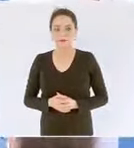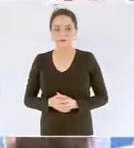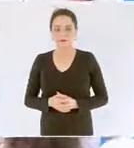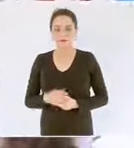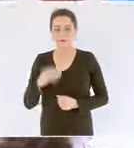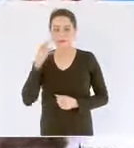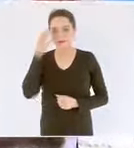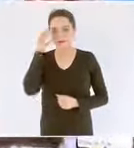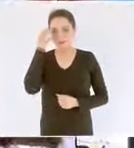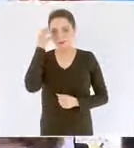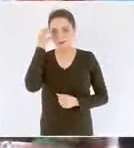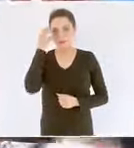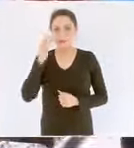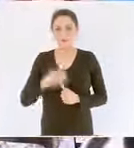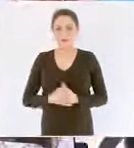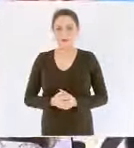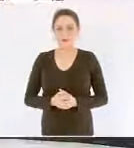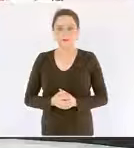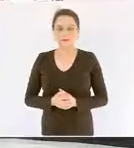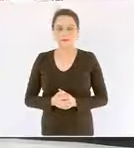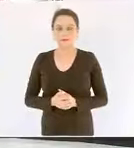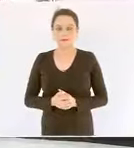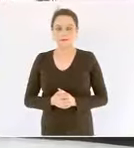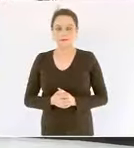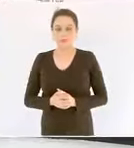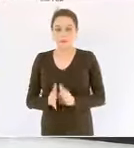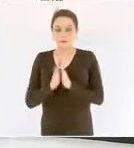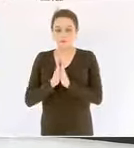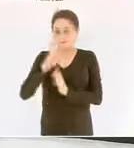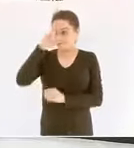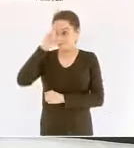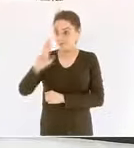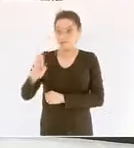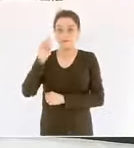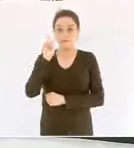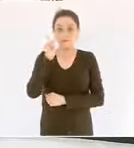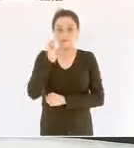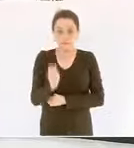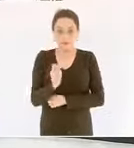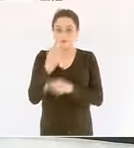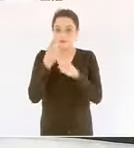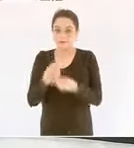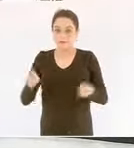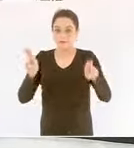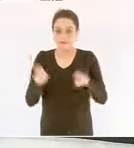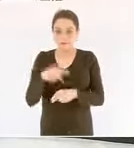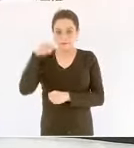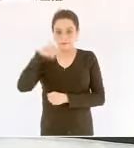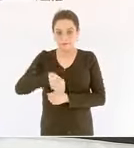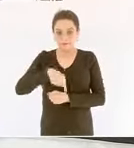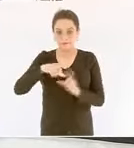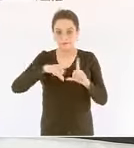le solicitamos guardar el debido respeto para entonar nuestro himno nacional mexicano